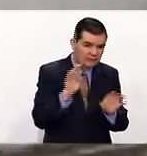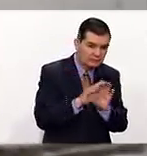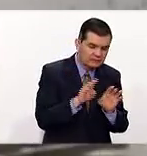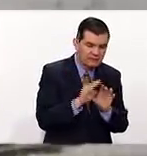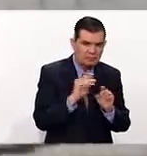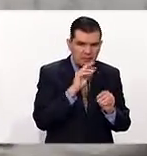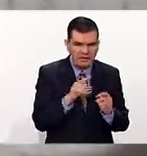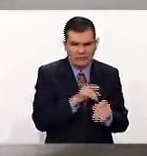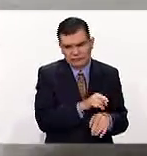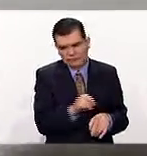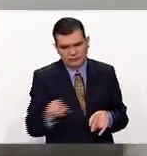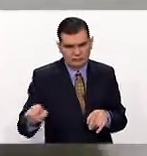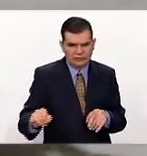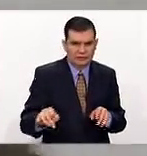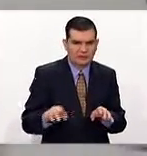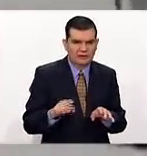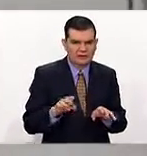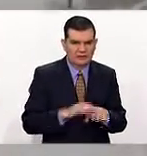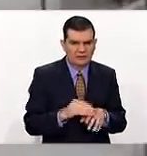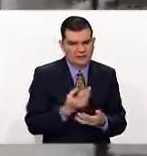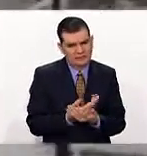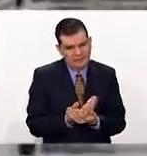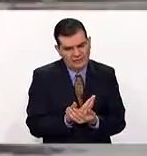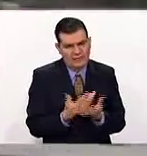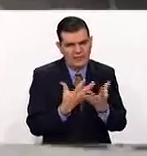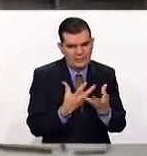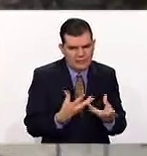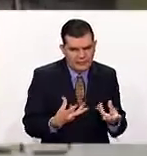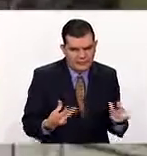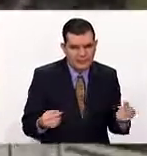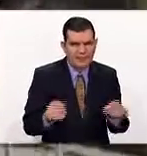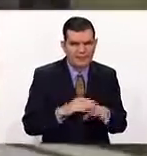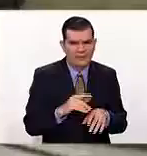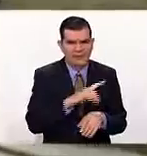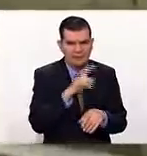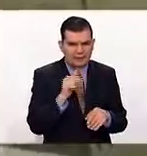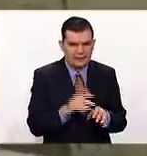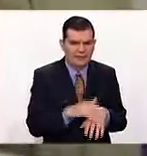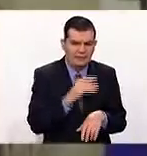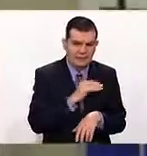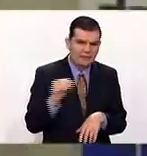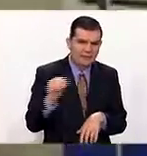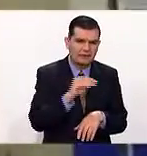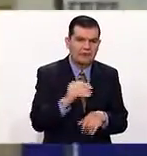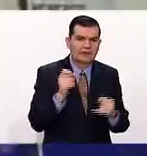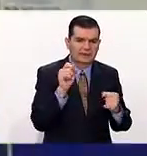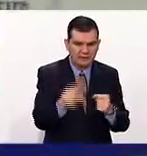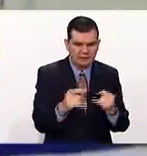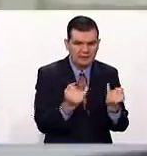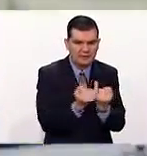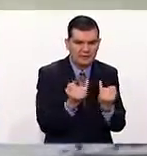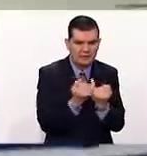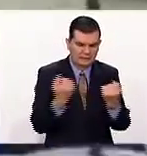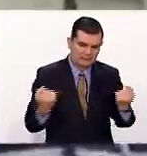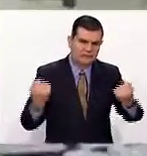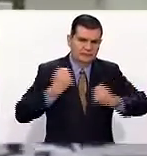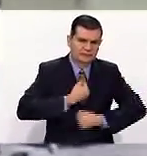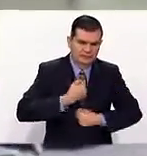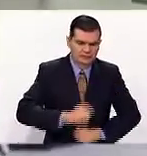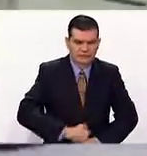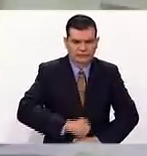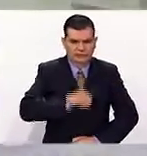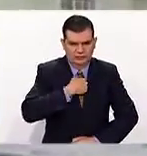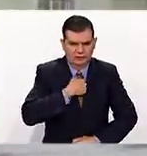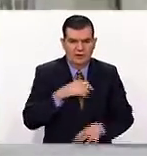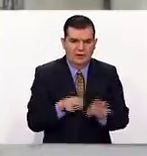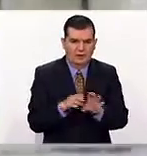mejor orillarse y emprender luego, obviamente, ya el recorrido. También que se abriguen muy bien, sobre